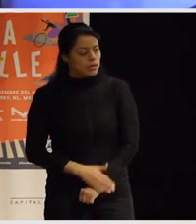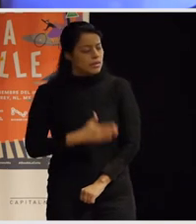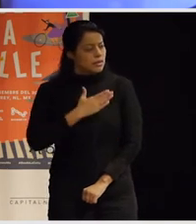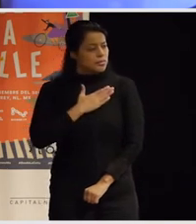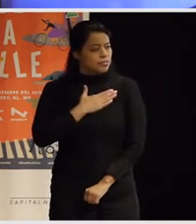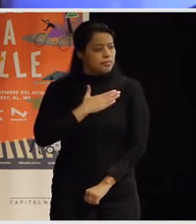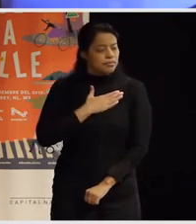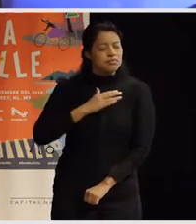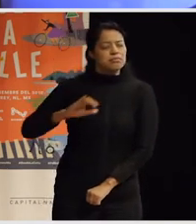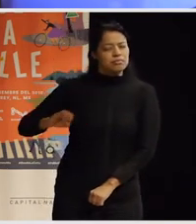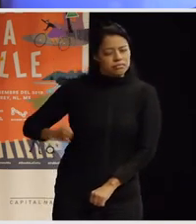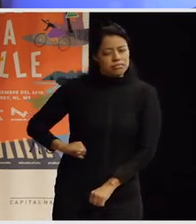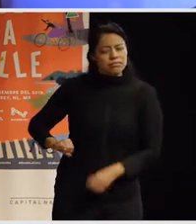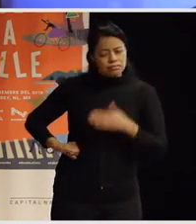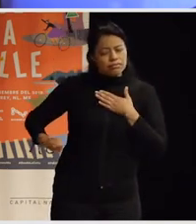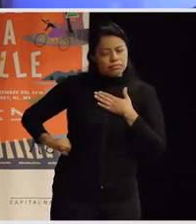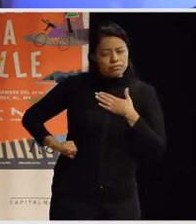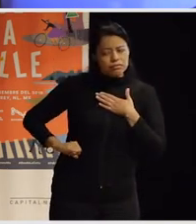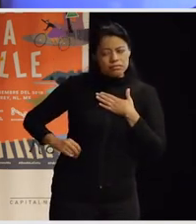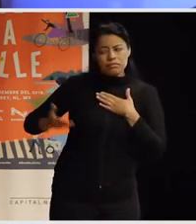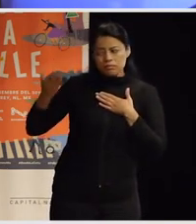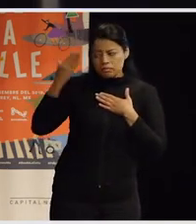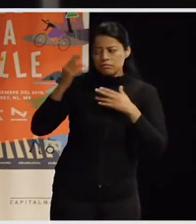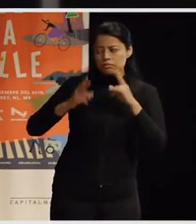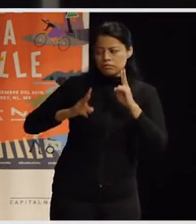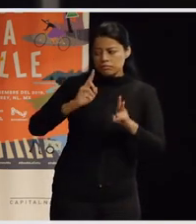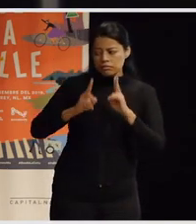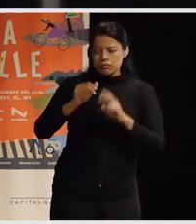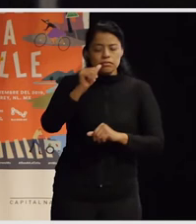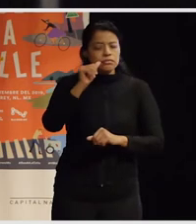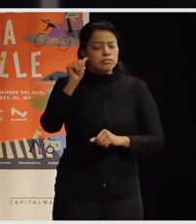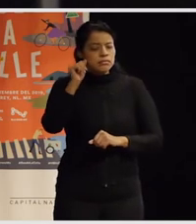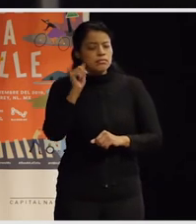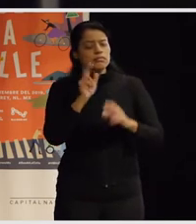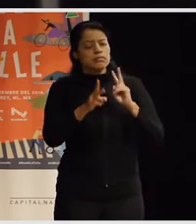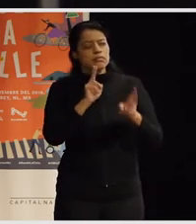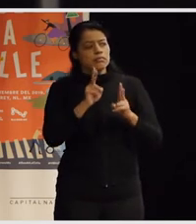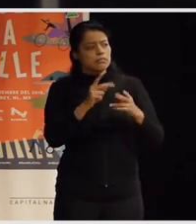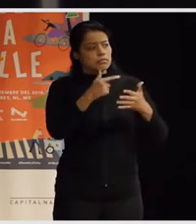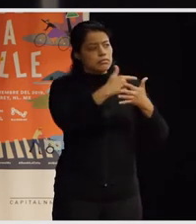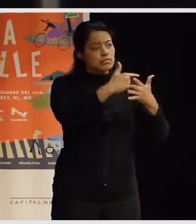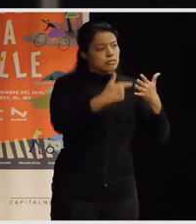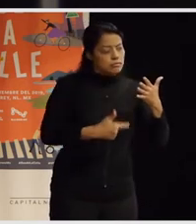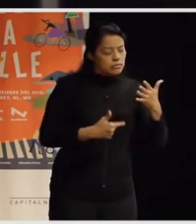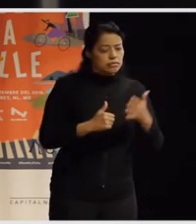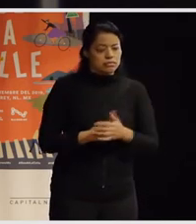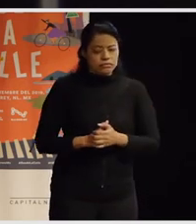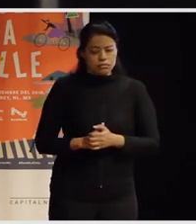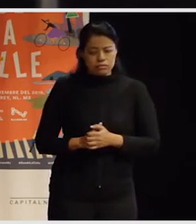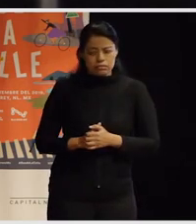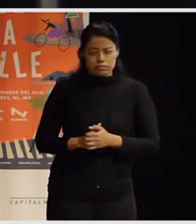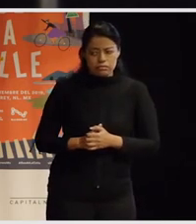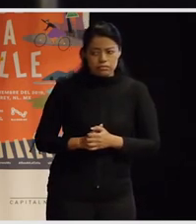que me me interesa mucho y que estuvimos conversando ayer es hablábamos de procesos de gentrificación en las